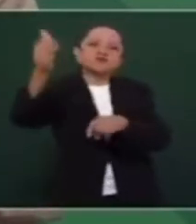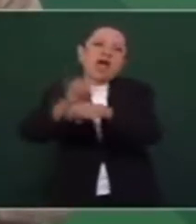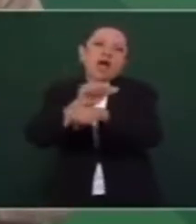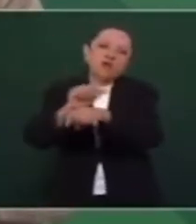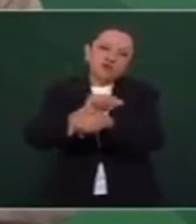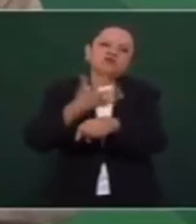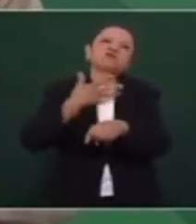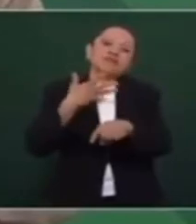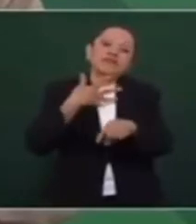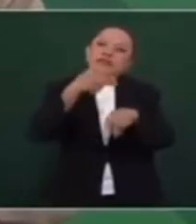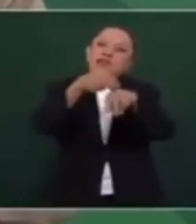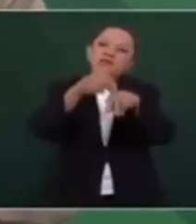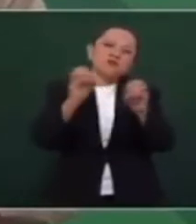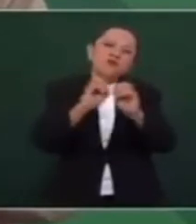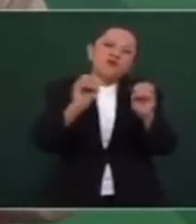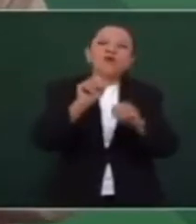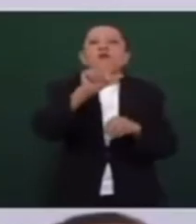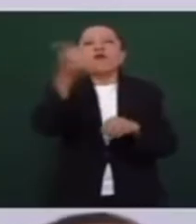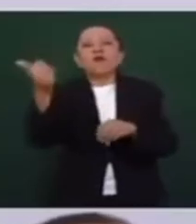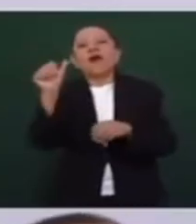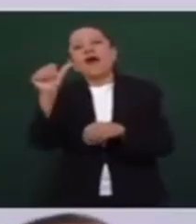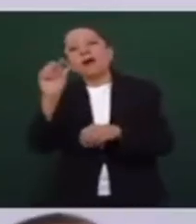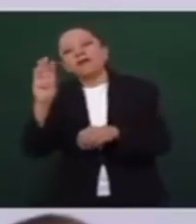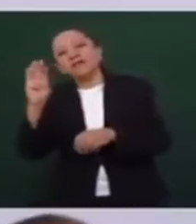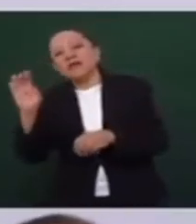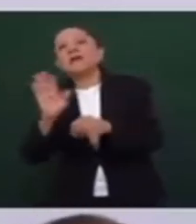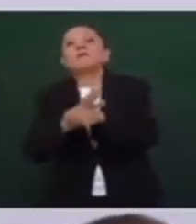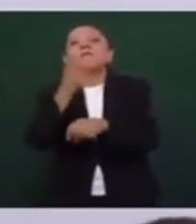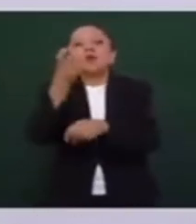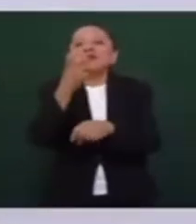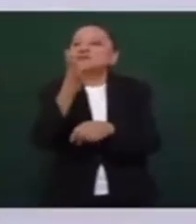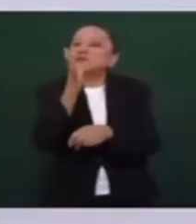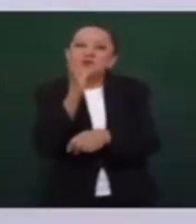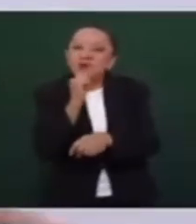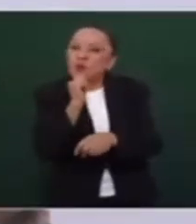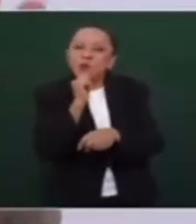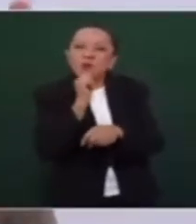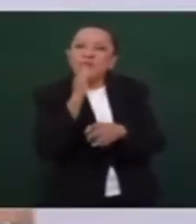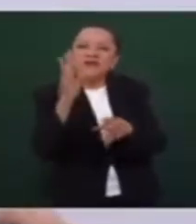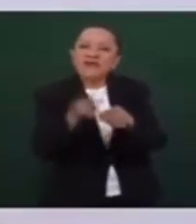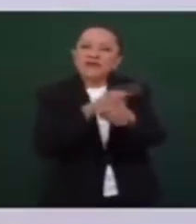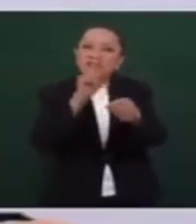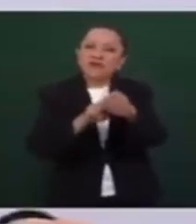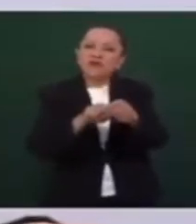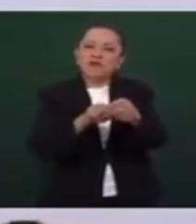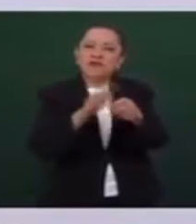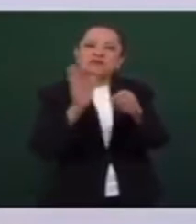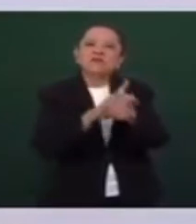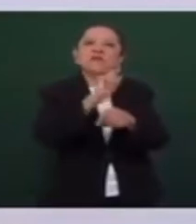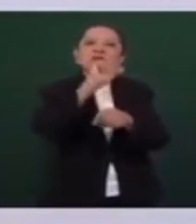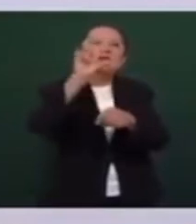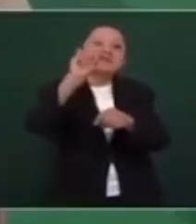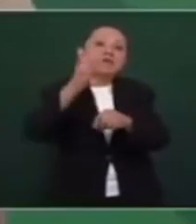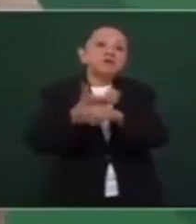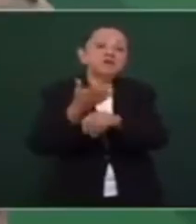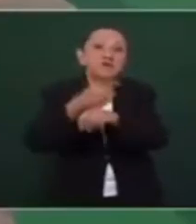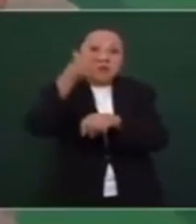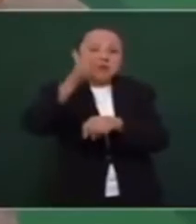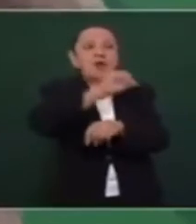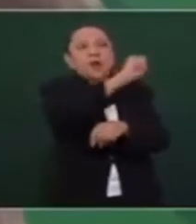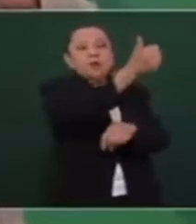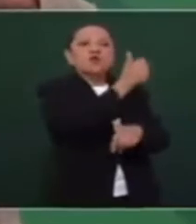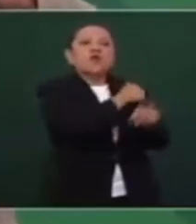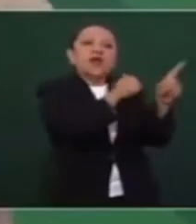puedan ser incluidos en ese proceso de regularización. Y hay una petición adicional y es que